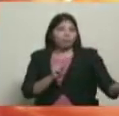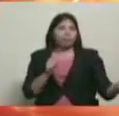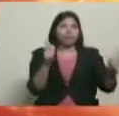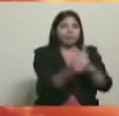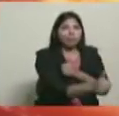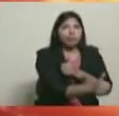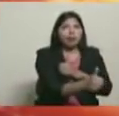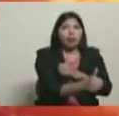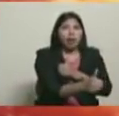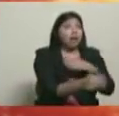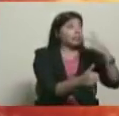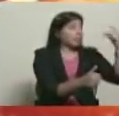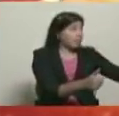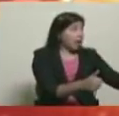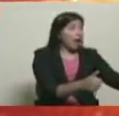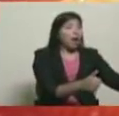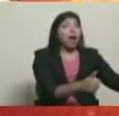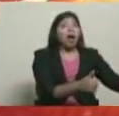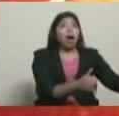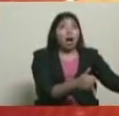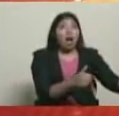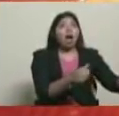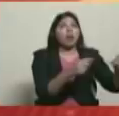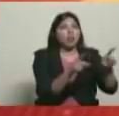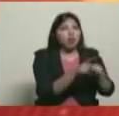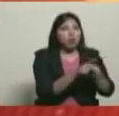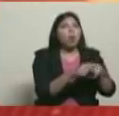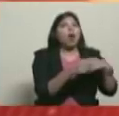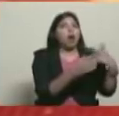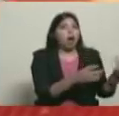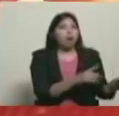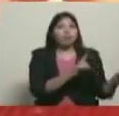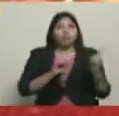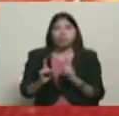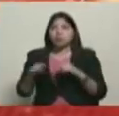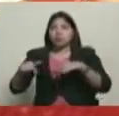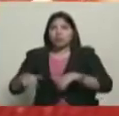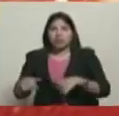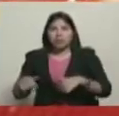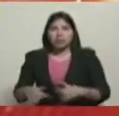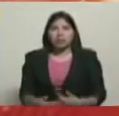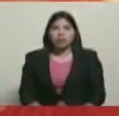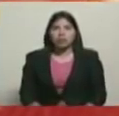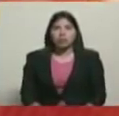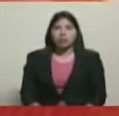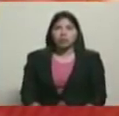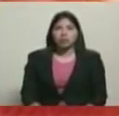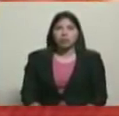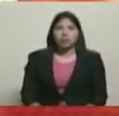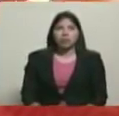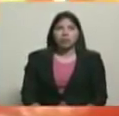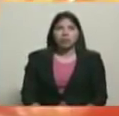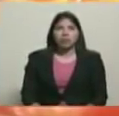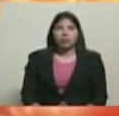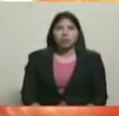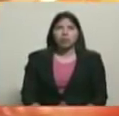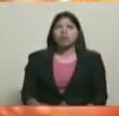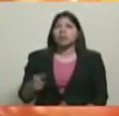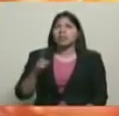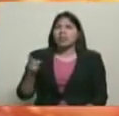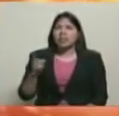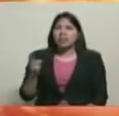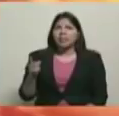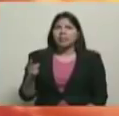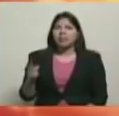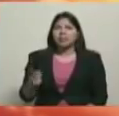facilitaron su salida de ahí. Ahora, ¿qué va a hacerle? Porque una vez derrotados, ¿ahí va a su casa? Ojalá que agarre la montaña y decide enfrentar al